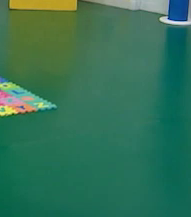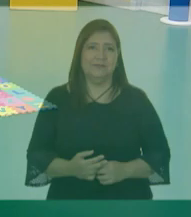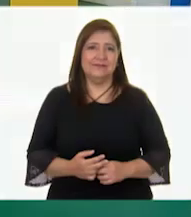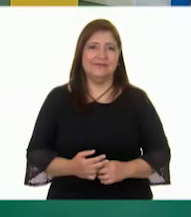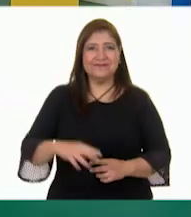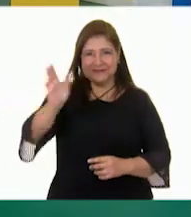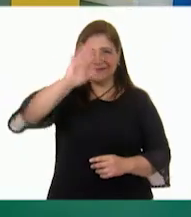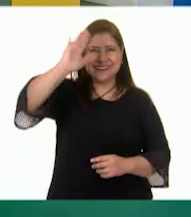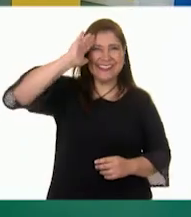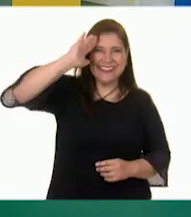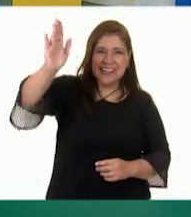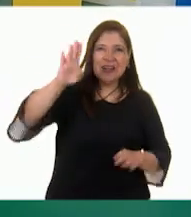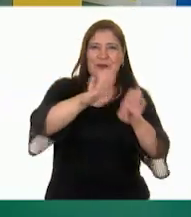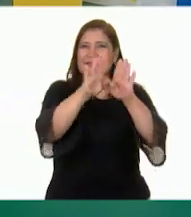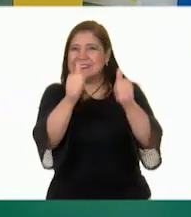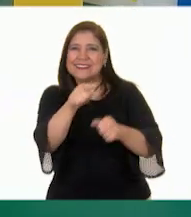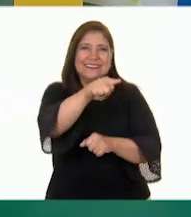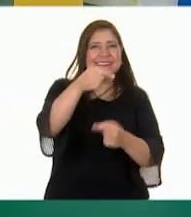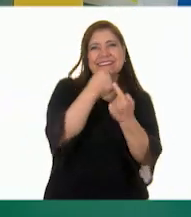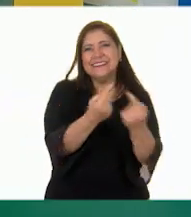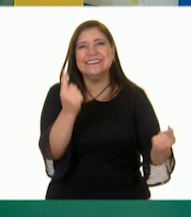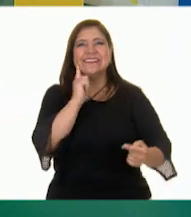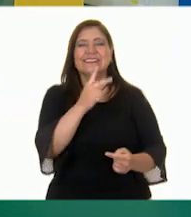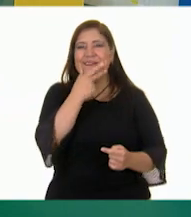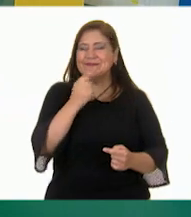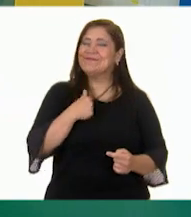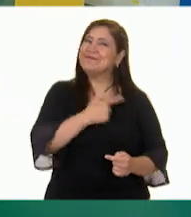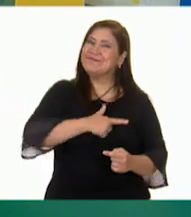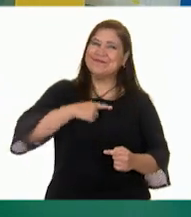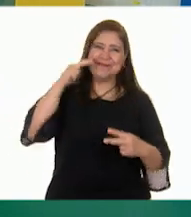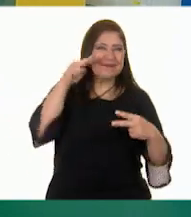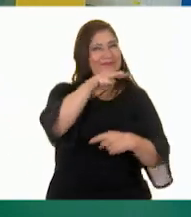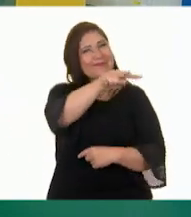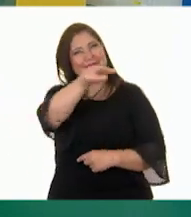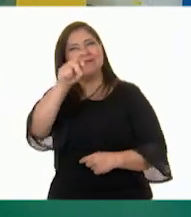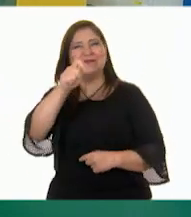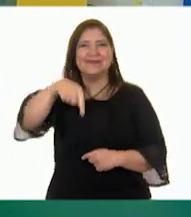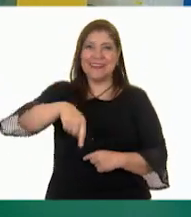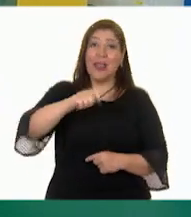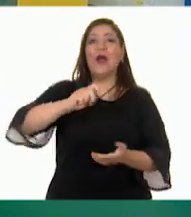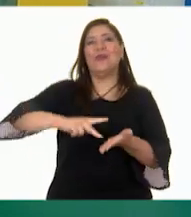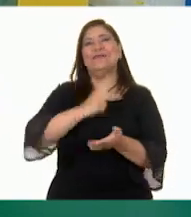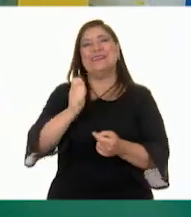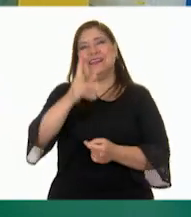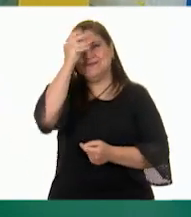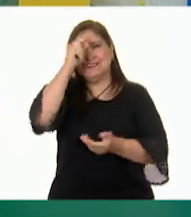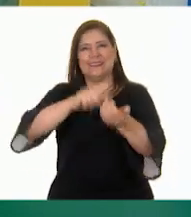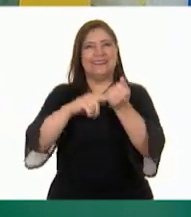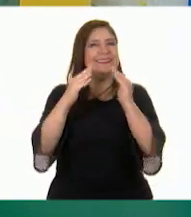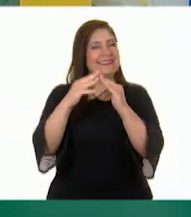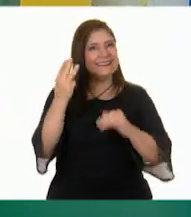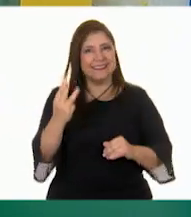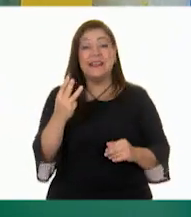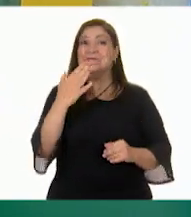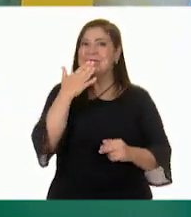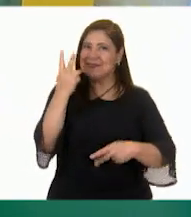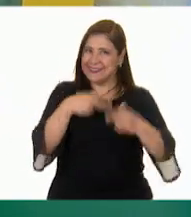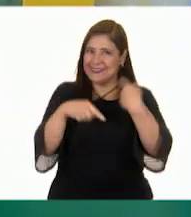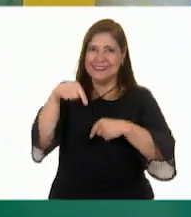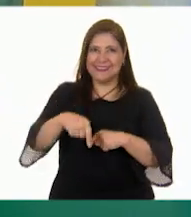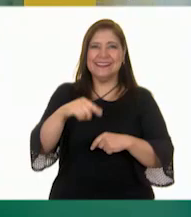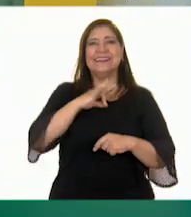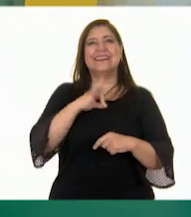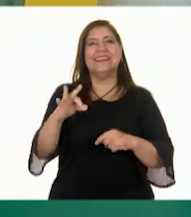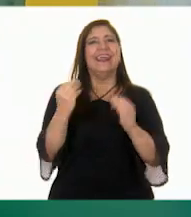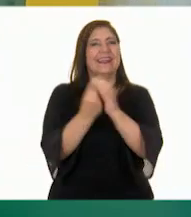¿Qué tal? ¿Cómo les va, niñas y niños? Qué gusto verlas y verlos nuevamente aquí, en Aprende en Casa 3. Bienvenidos a